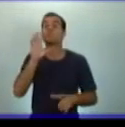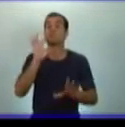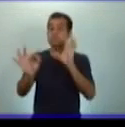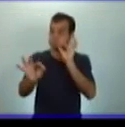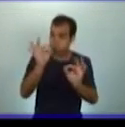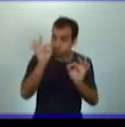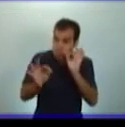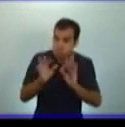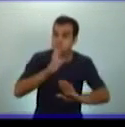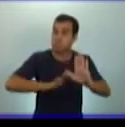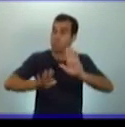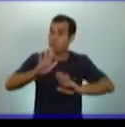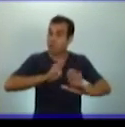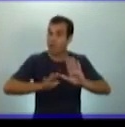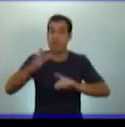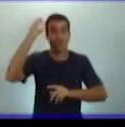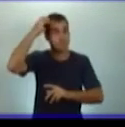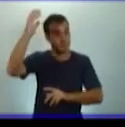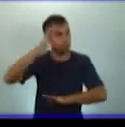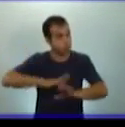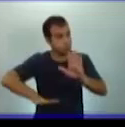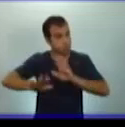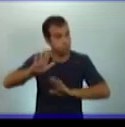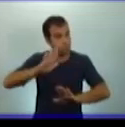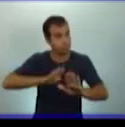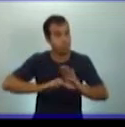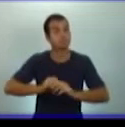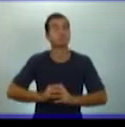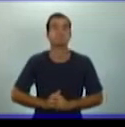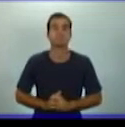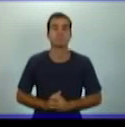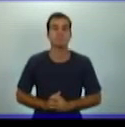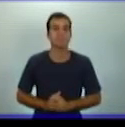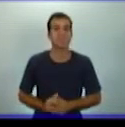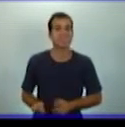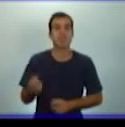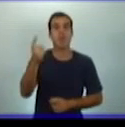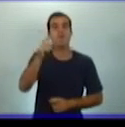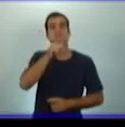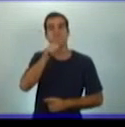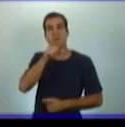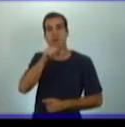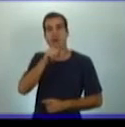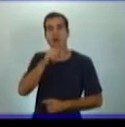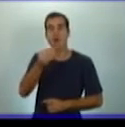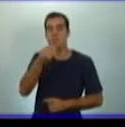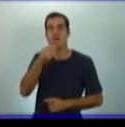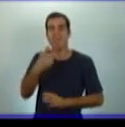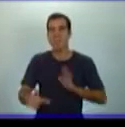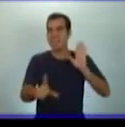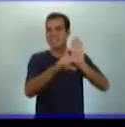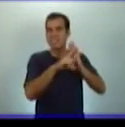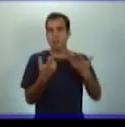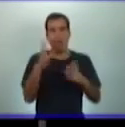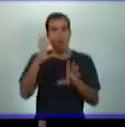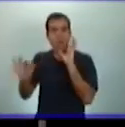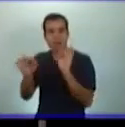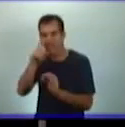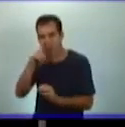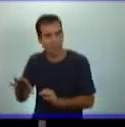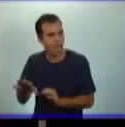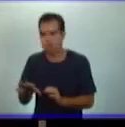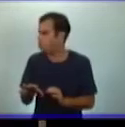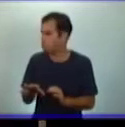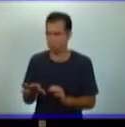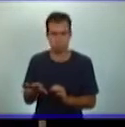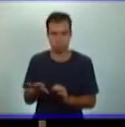¿Qué significa eso? Que ya no solo mamá tiene derecho a una licencia para cuidarte, sino, o para cuidar a los